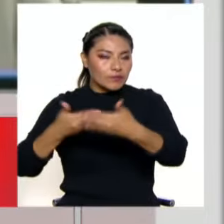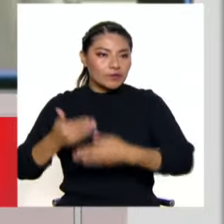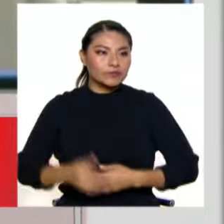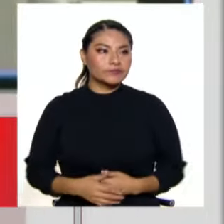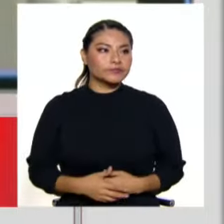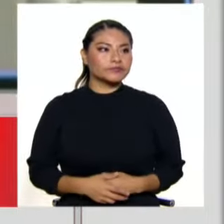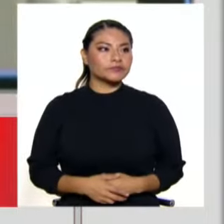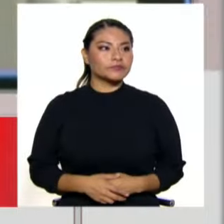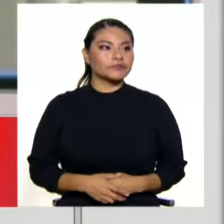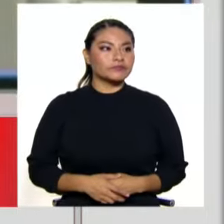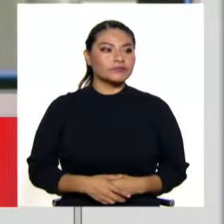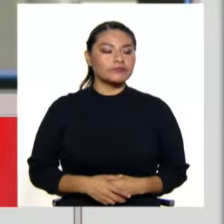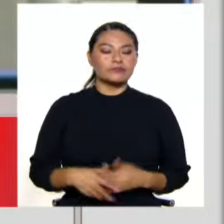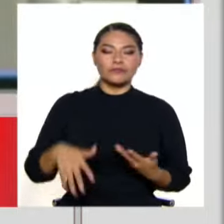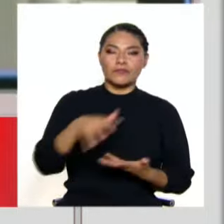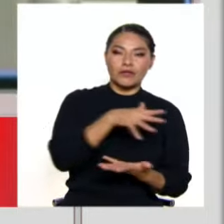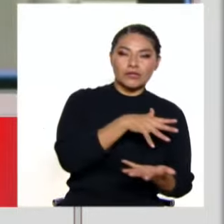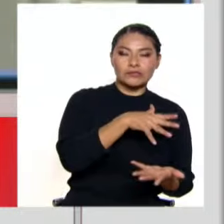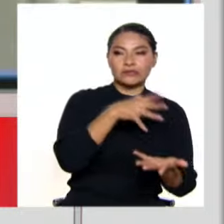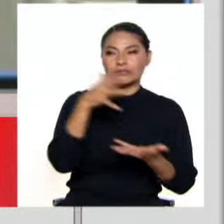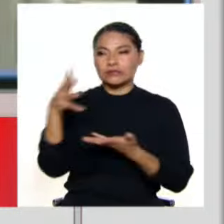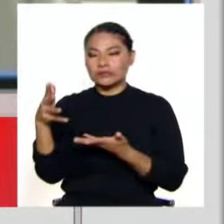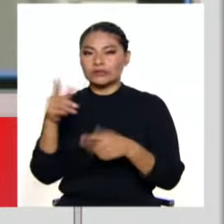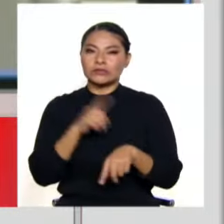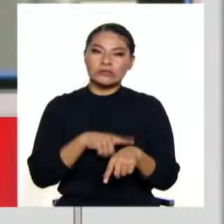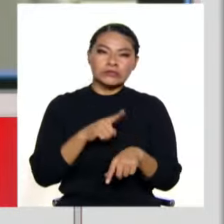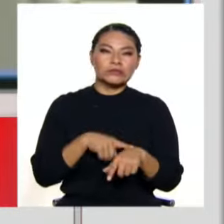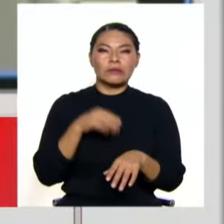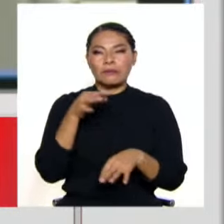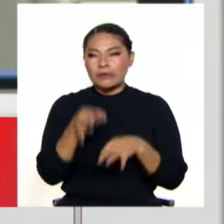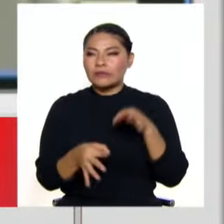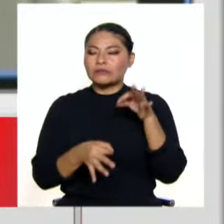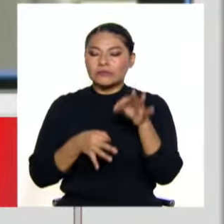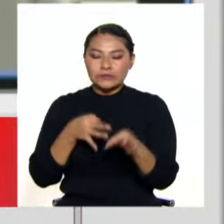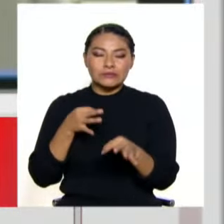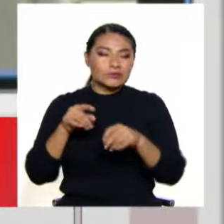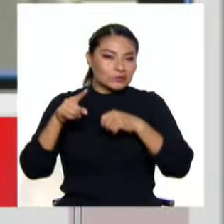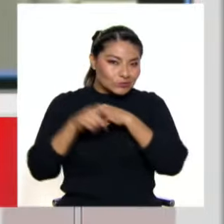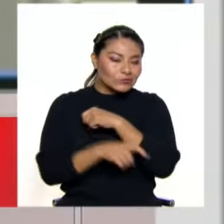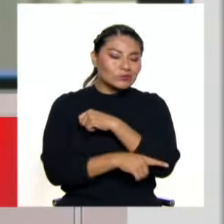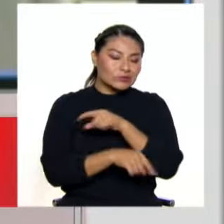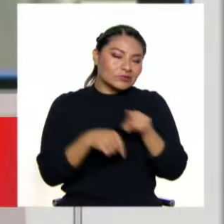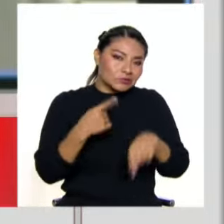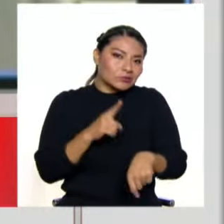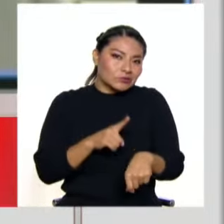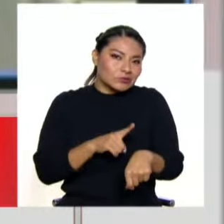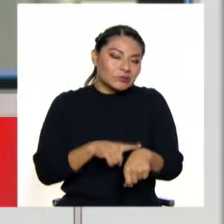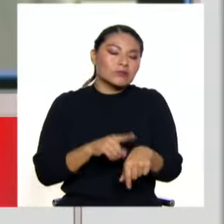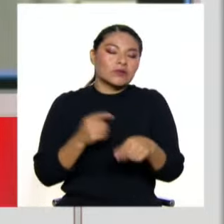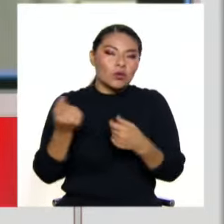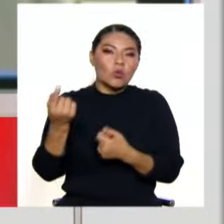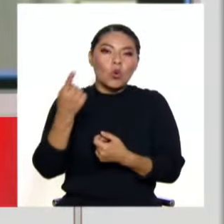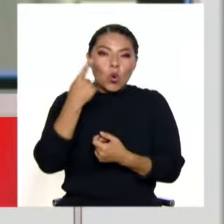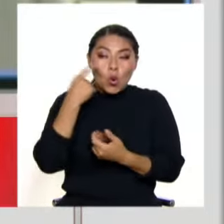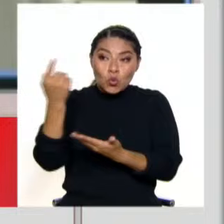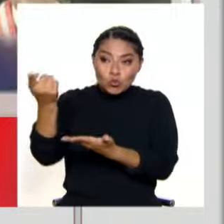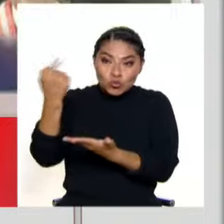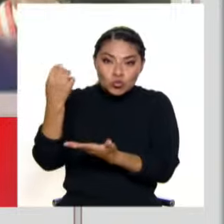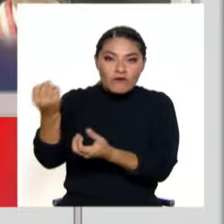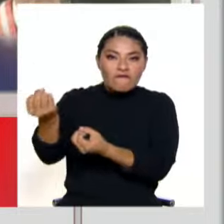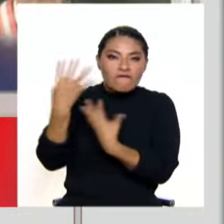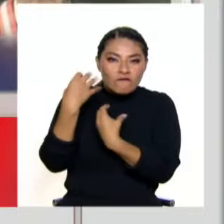Este es más engorroso de lo que nos tomaría muchos más minutos a profundizar en este asunto. Pero bueno, queríamos conocer la